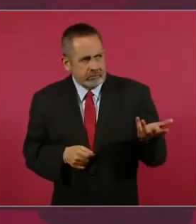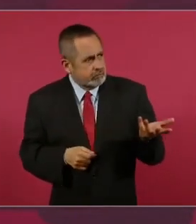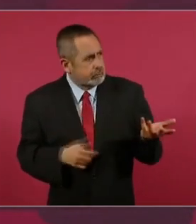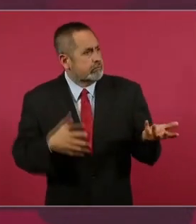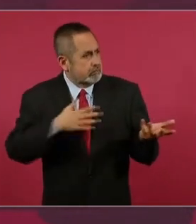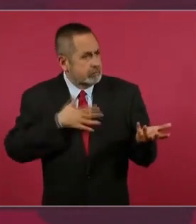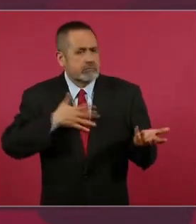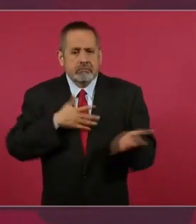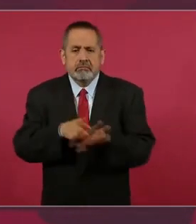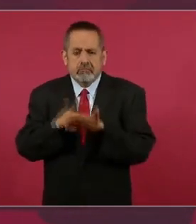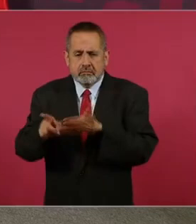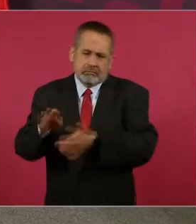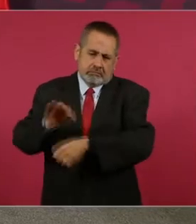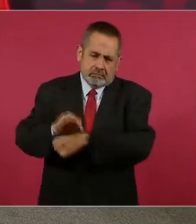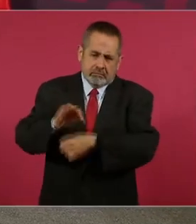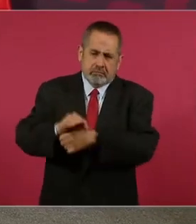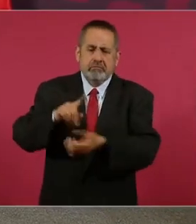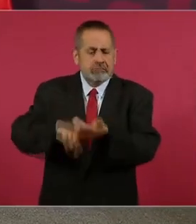nuestro maíz?